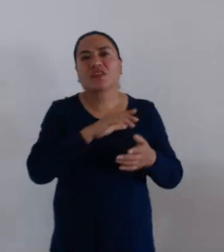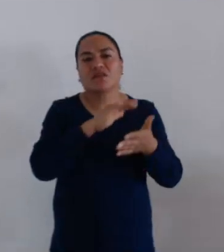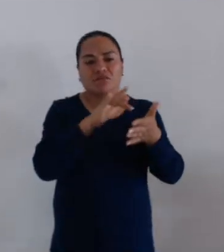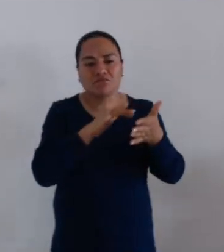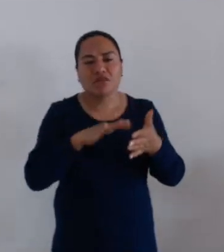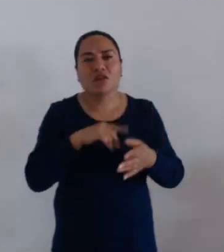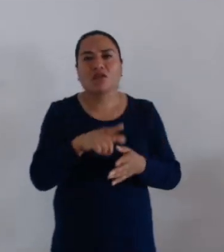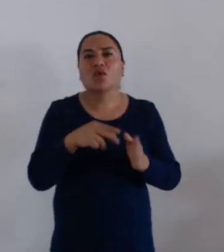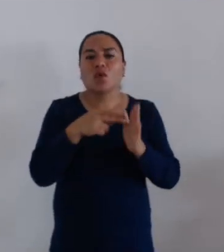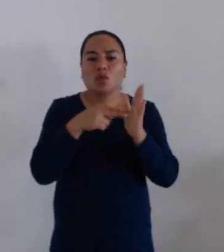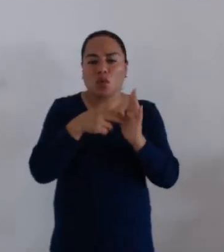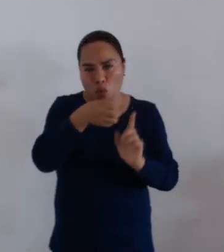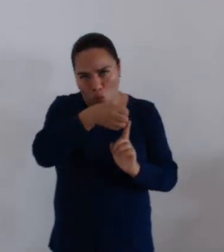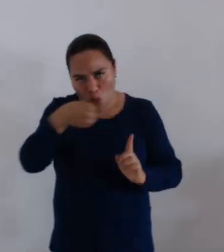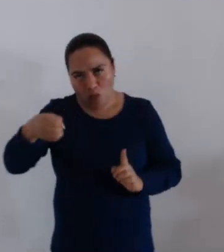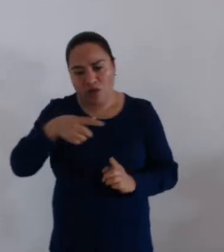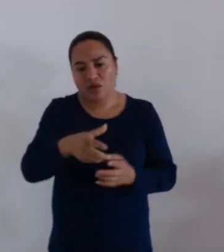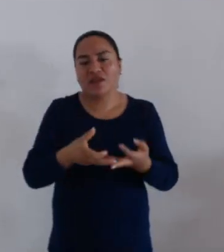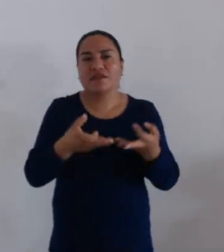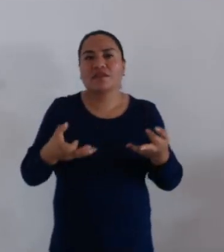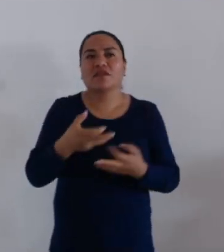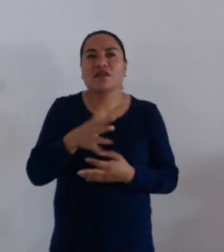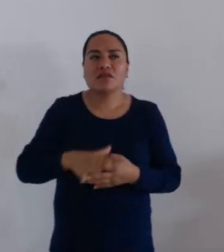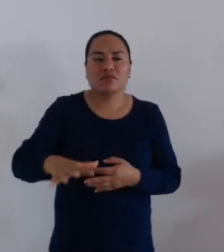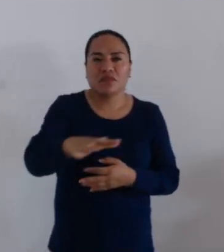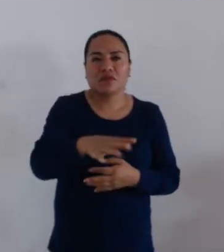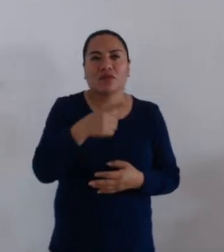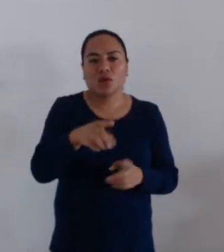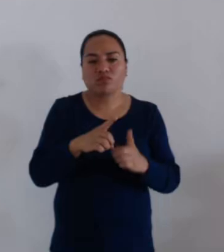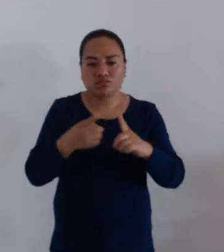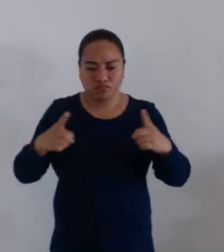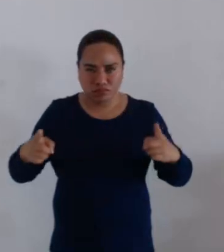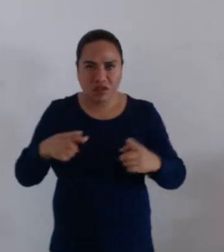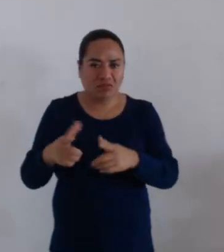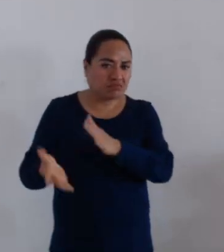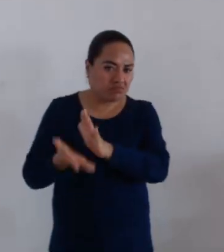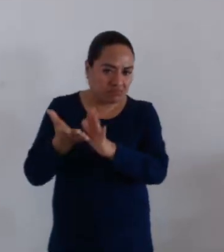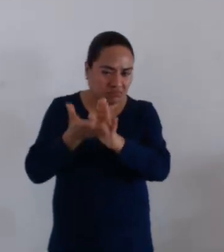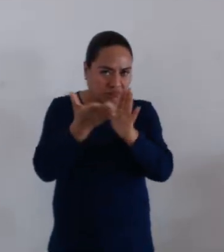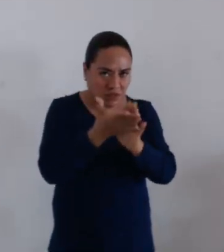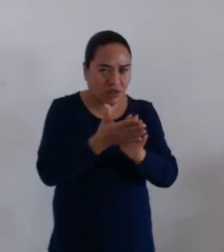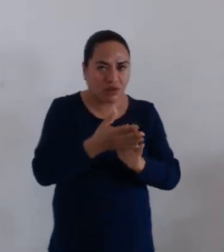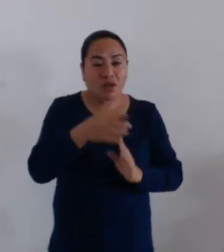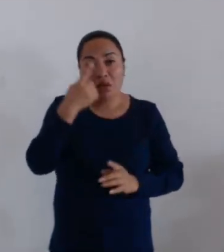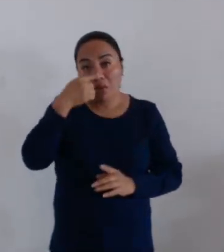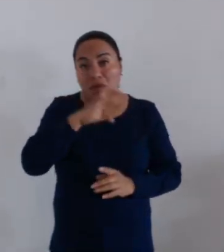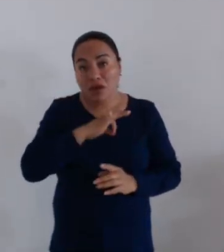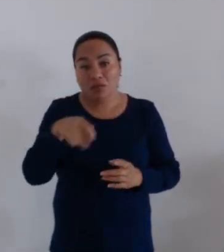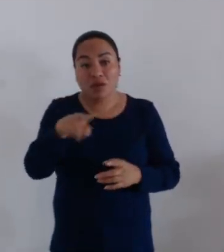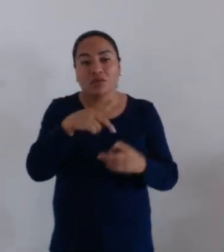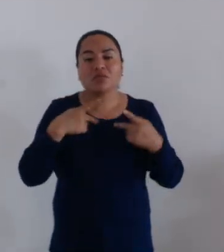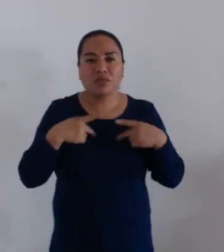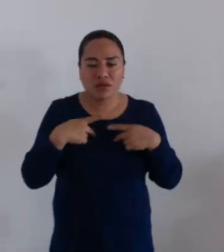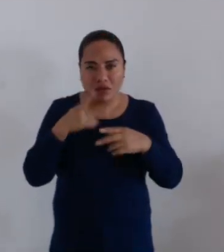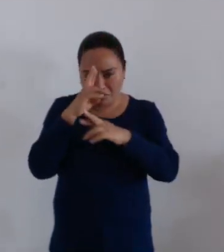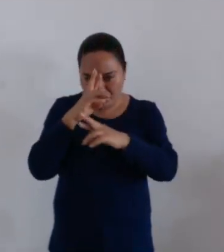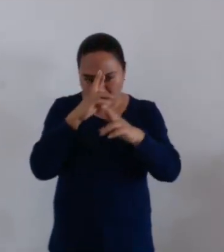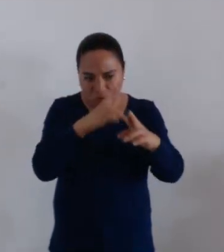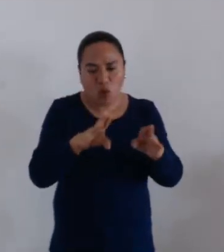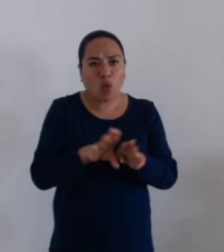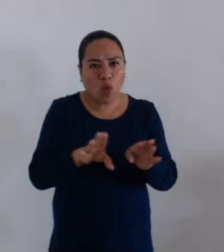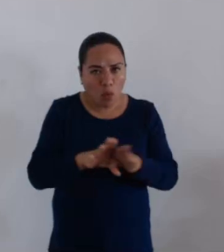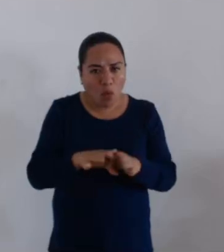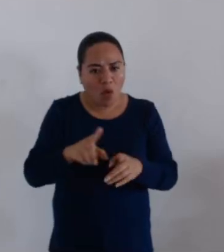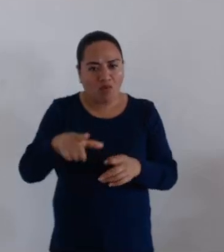normar el uso de suelo, desarrollo urbano y en su caso controlar los asentamientos humanos y limitar